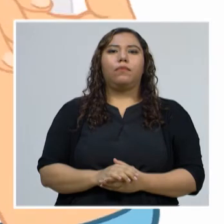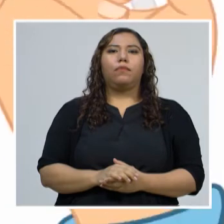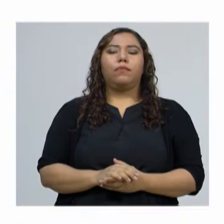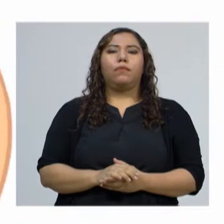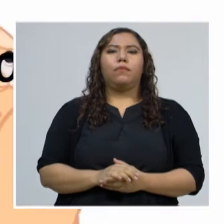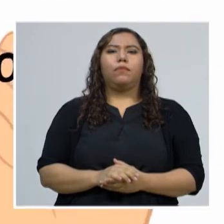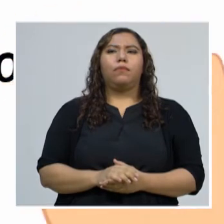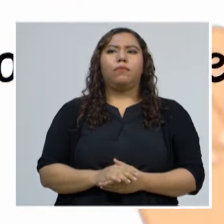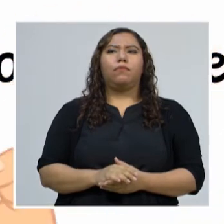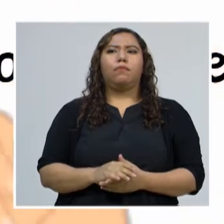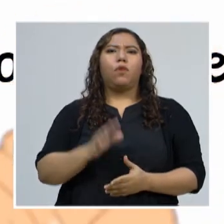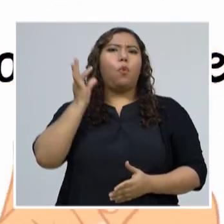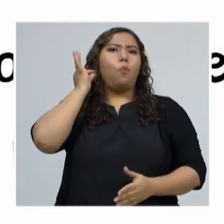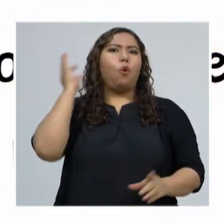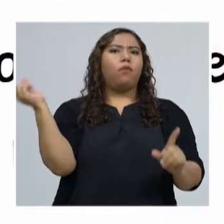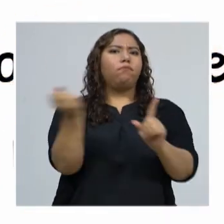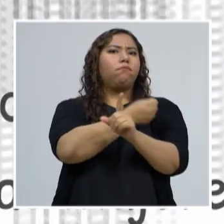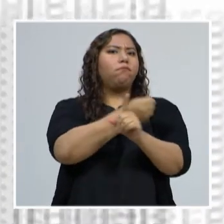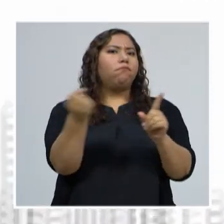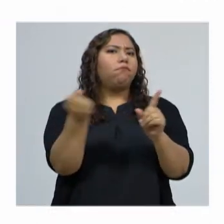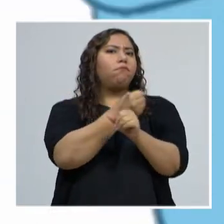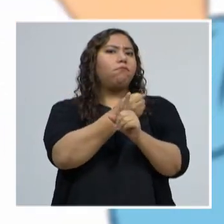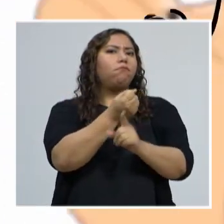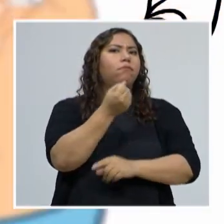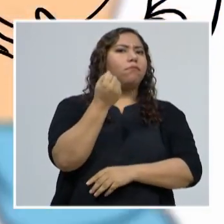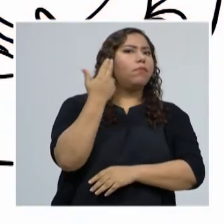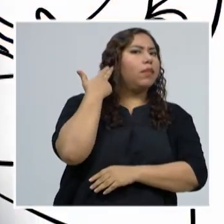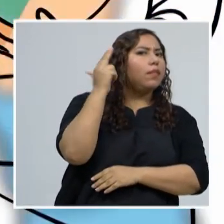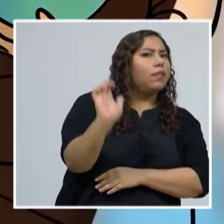Hablemos de la violencia contra las mujeres y las niñas.